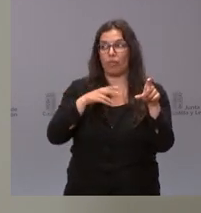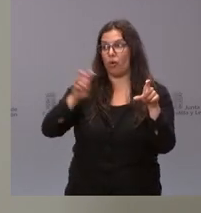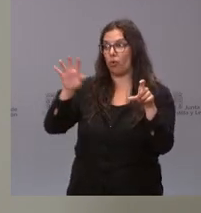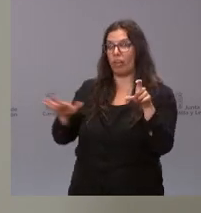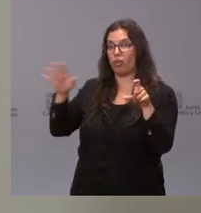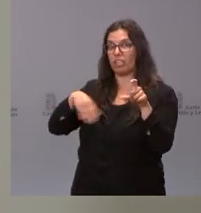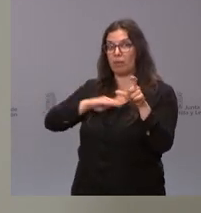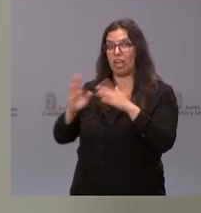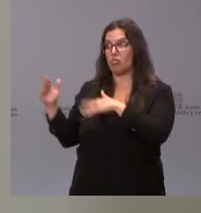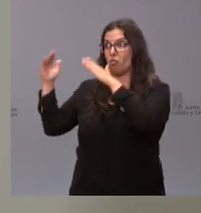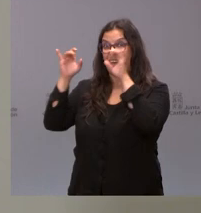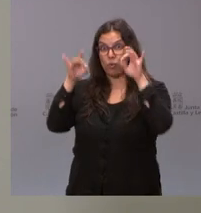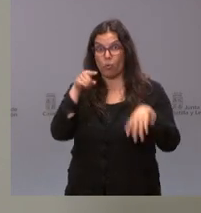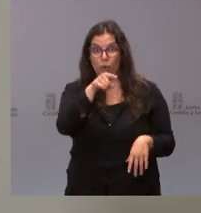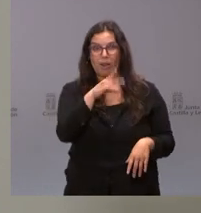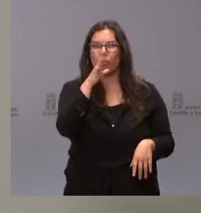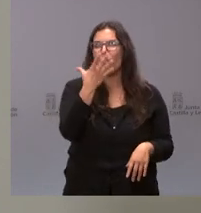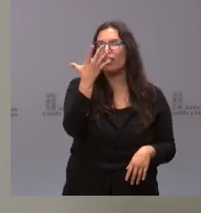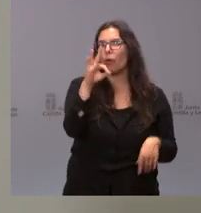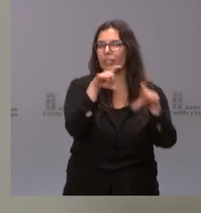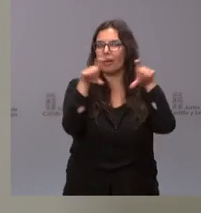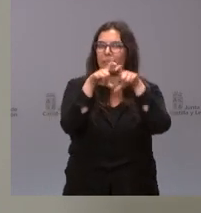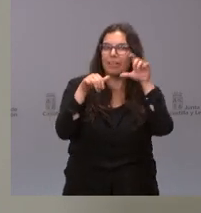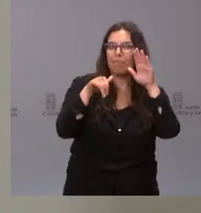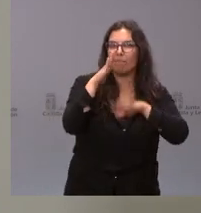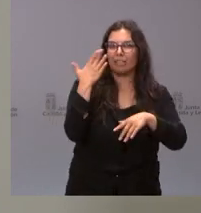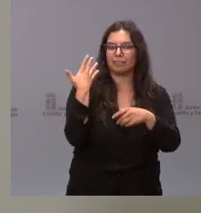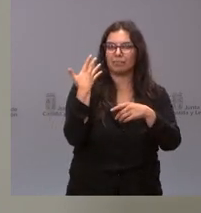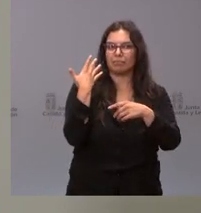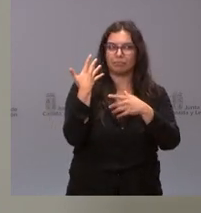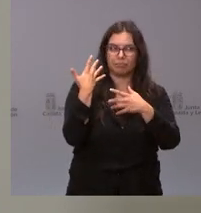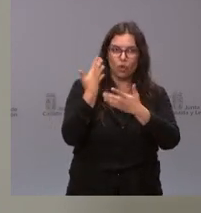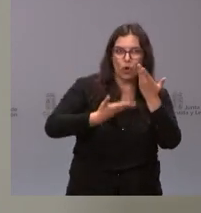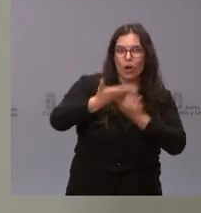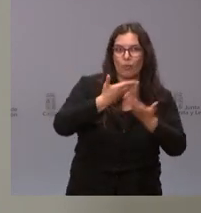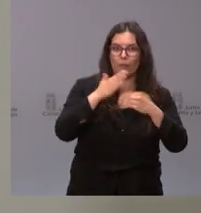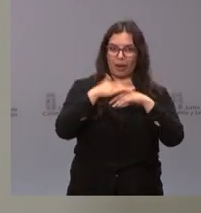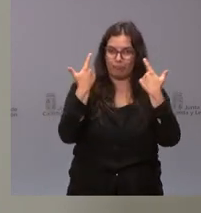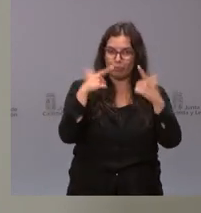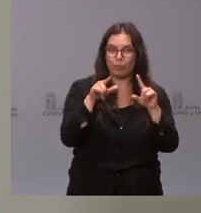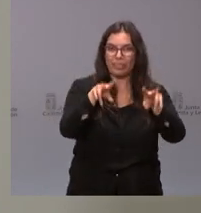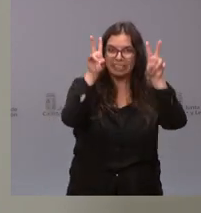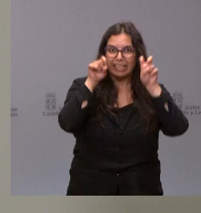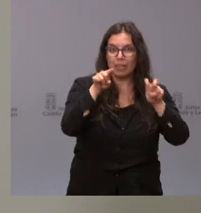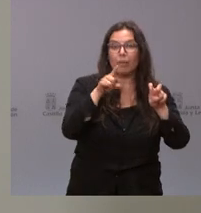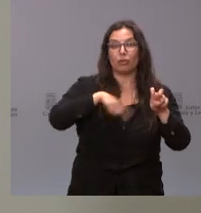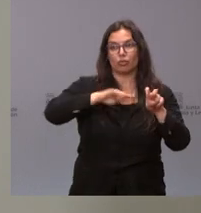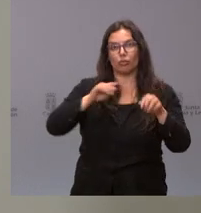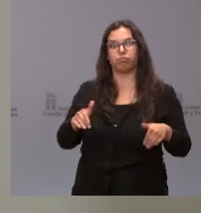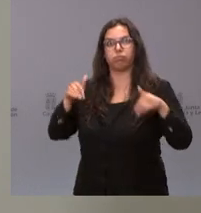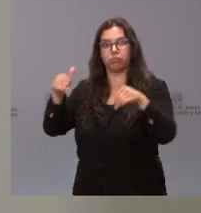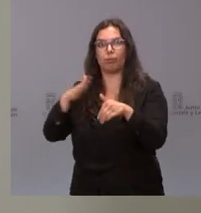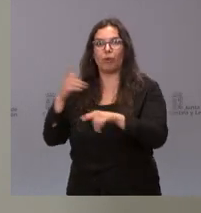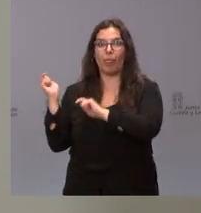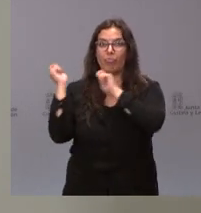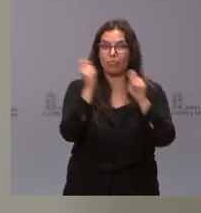porque conseguir que más de 50 empresas puedan colaborar en este hub de emprendimiento y que hayamos optado al mismo y que hayamos obtenido esta